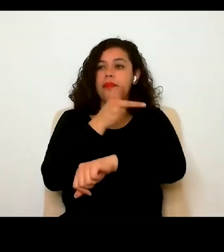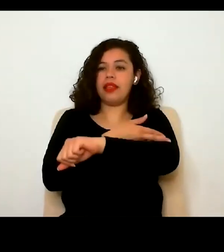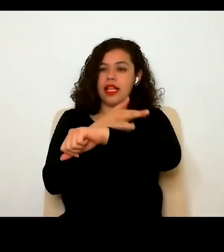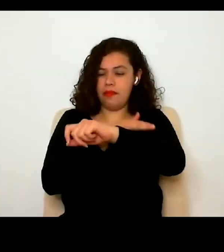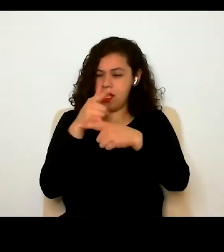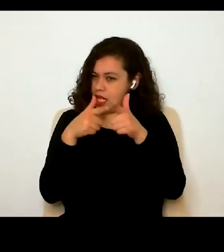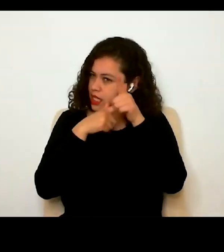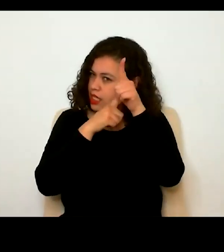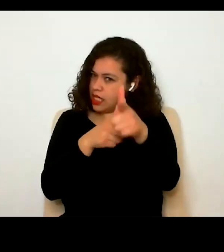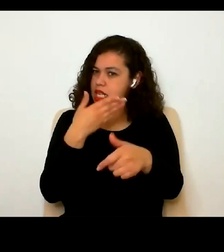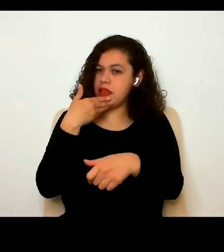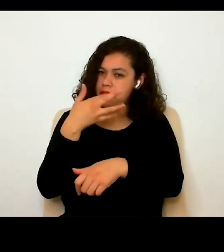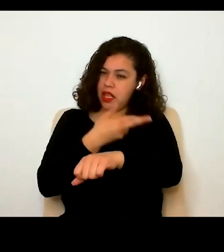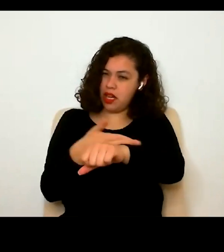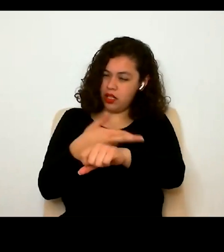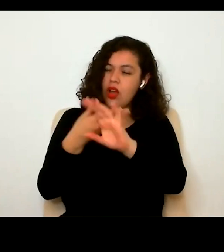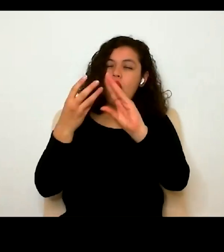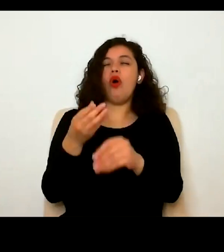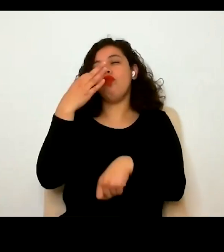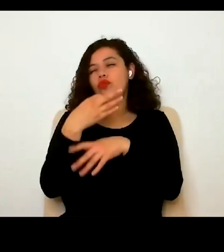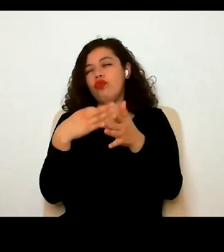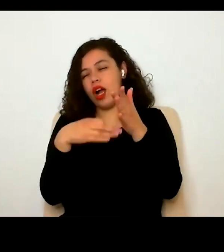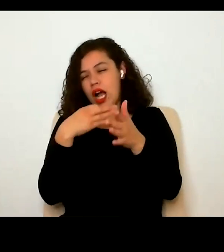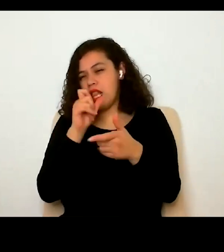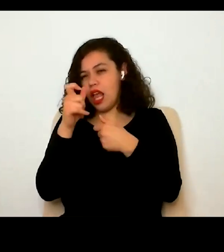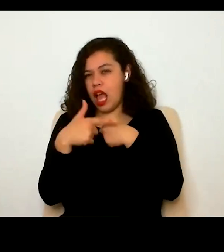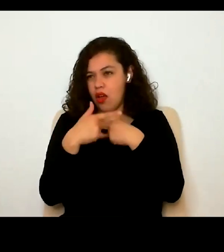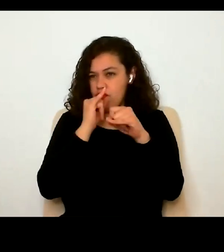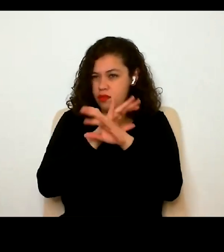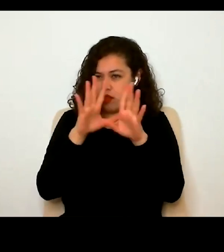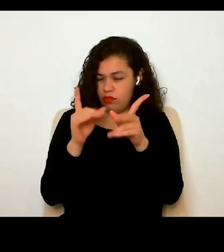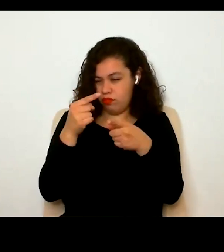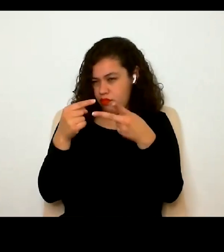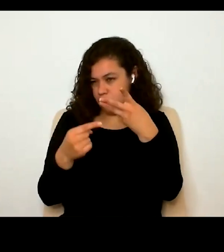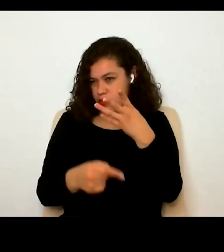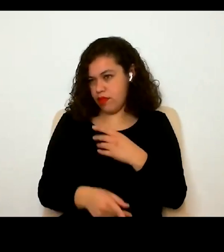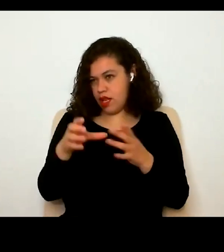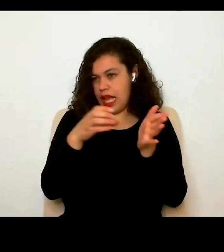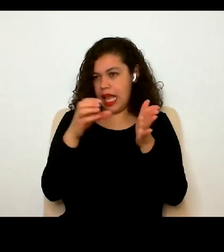resuelto o de los trámites que tienen algún requerimiento, ¿no? Entonces sería a través del buzón.